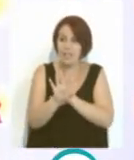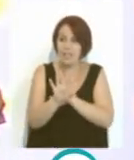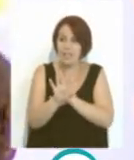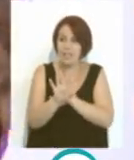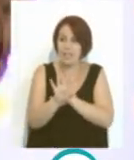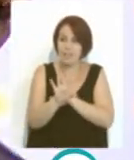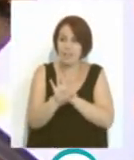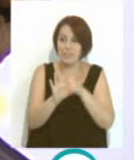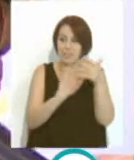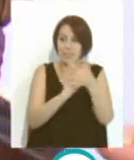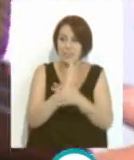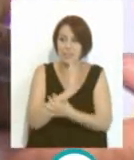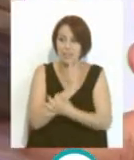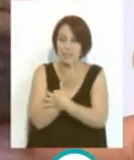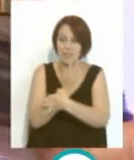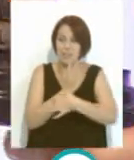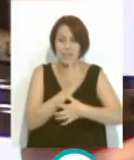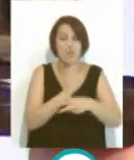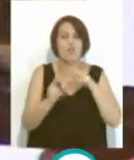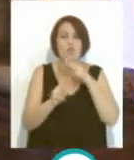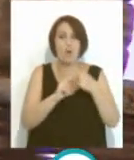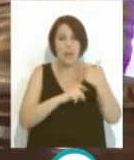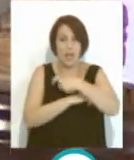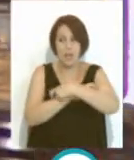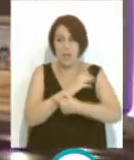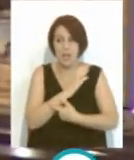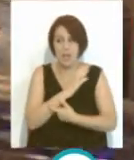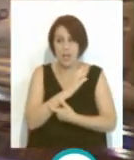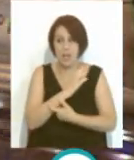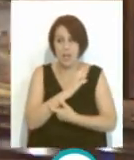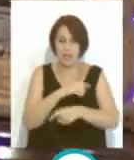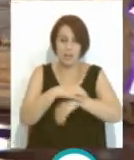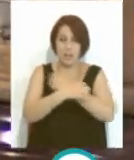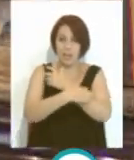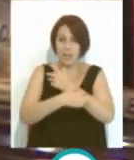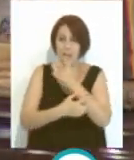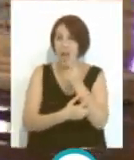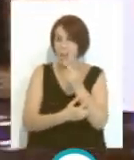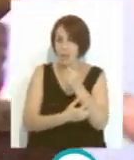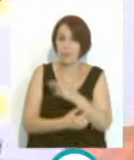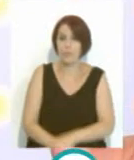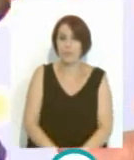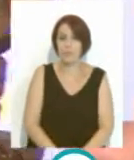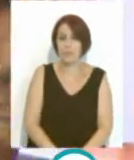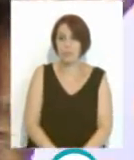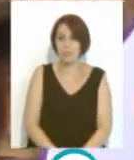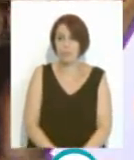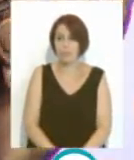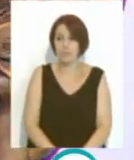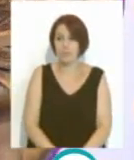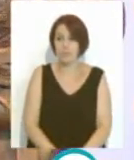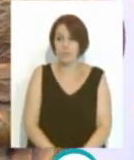está el nombre de él. Ahora, aquí está. Pedro, y por el otro pone el apellido Payares. Ahí está.